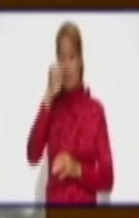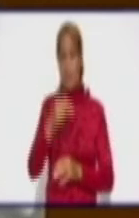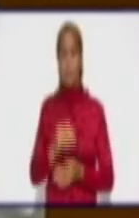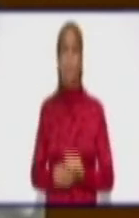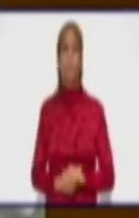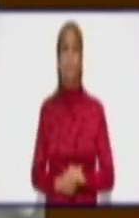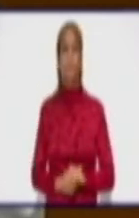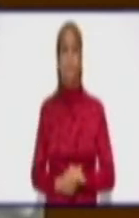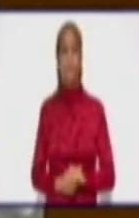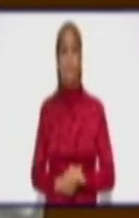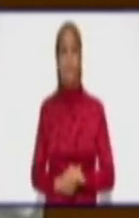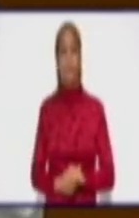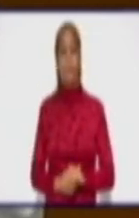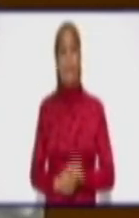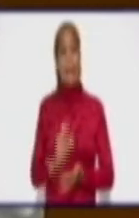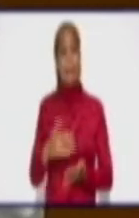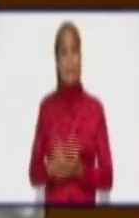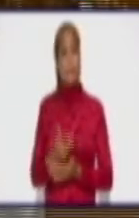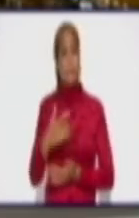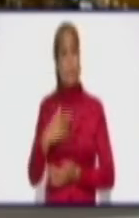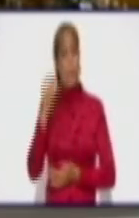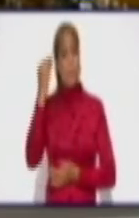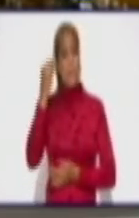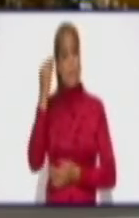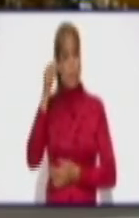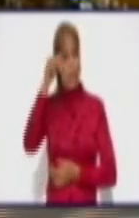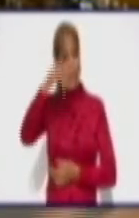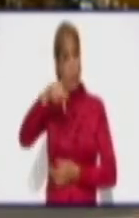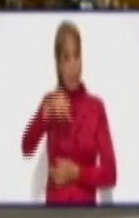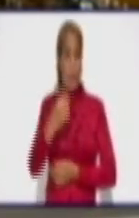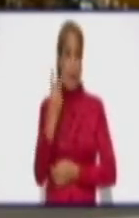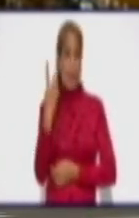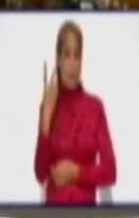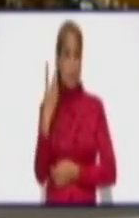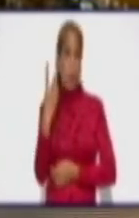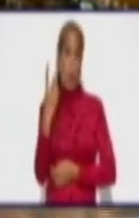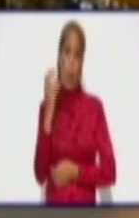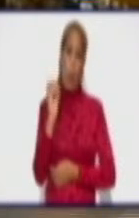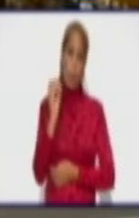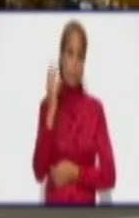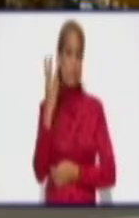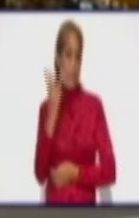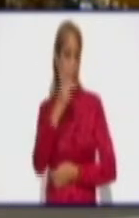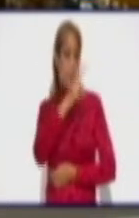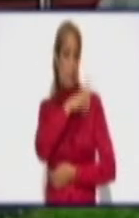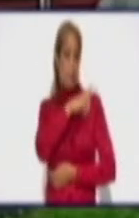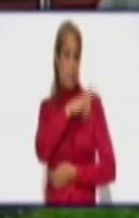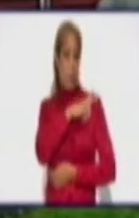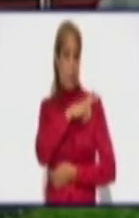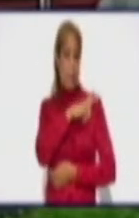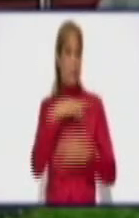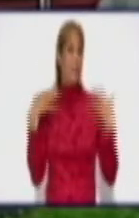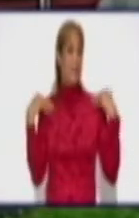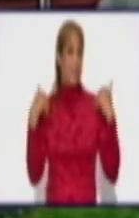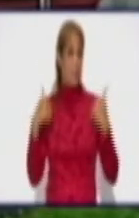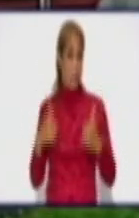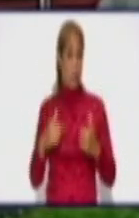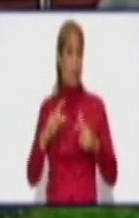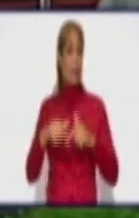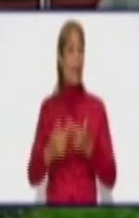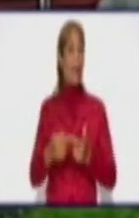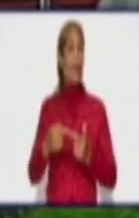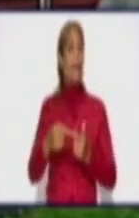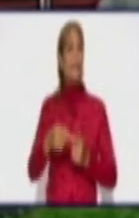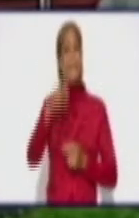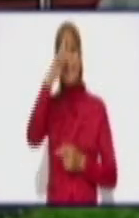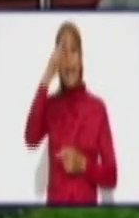Por tanto, yo creo que hay dos direcciones hoy. O tres, que salud siga complementando sus protocolos con